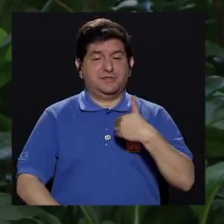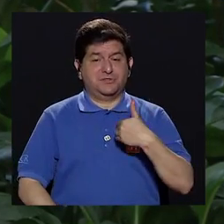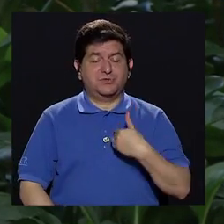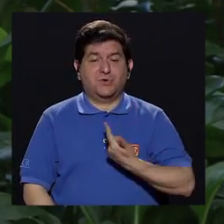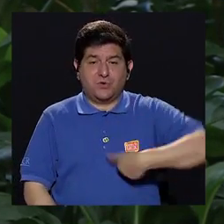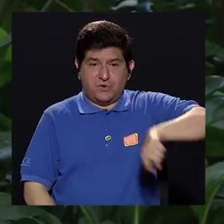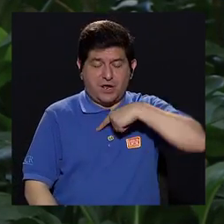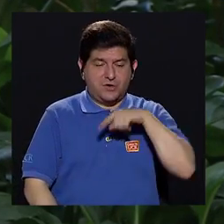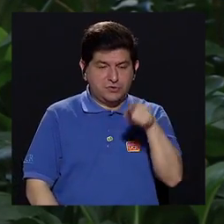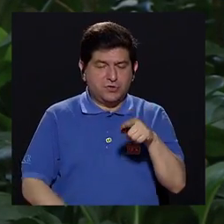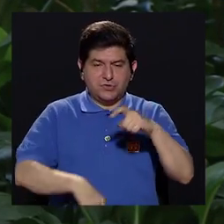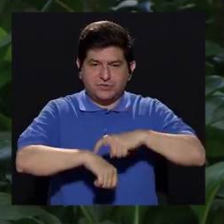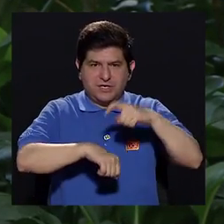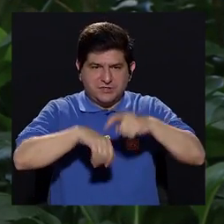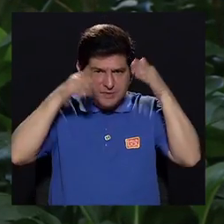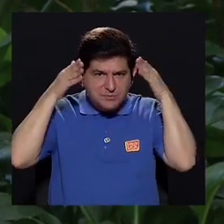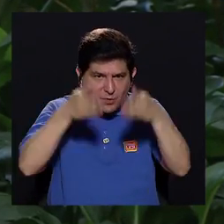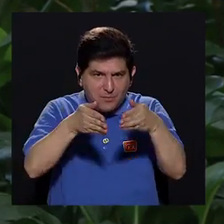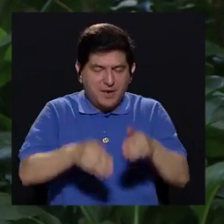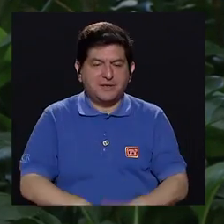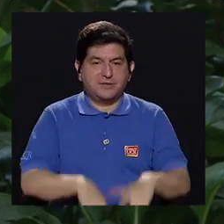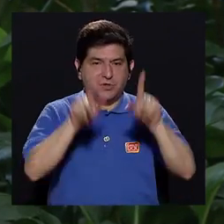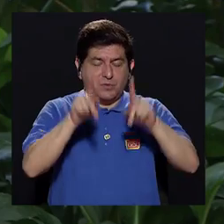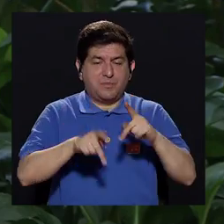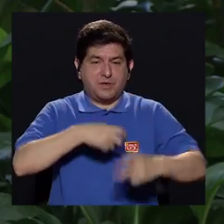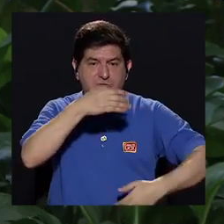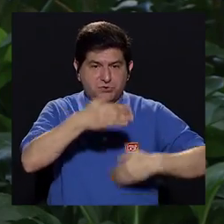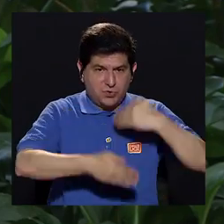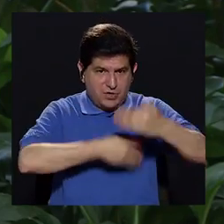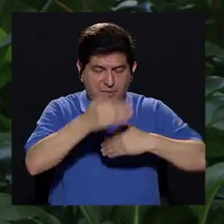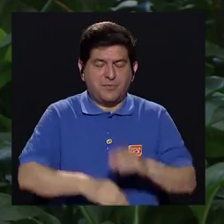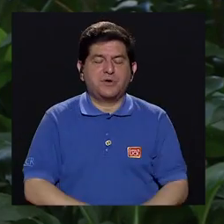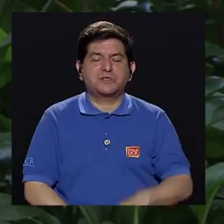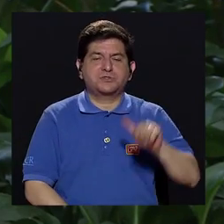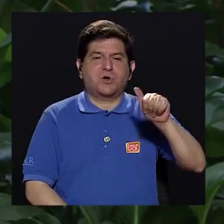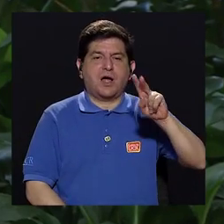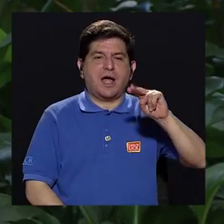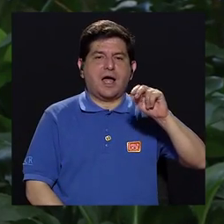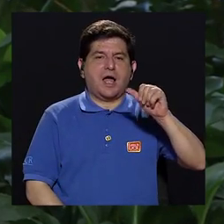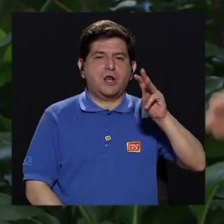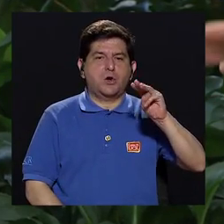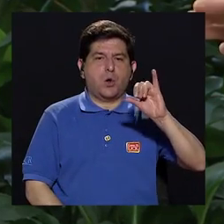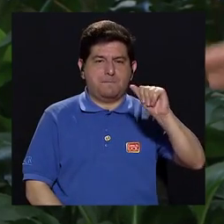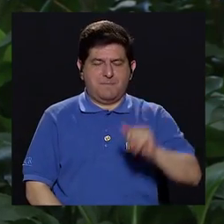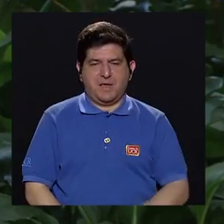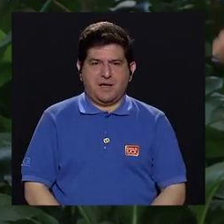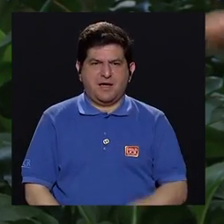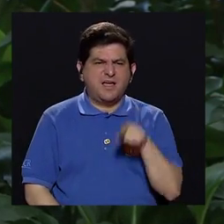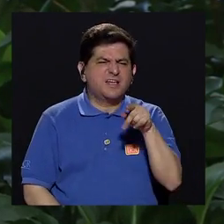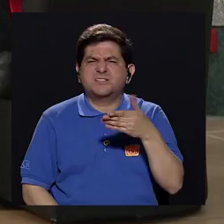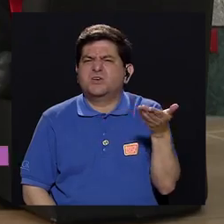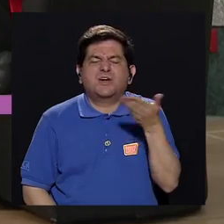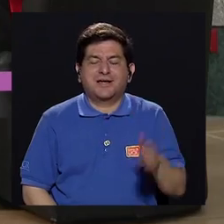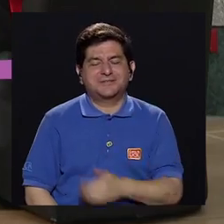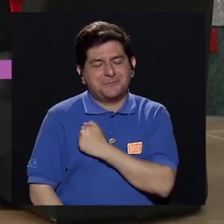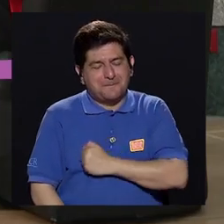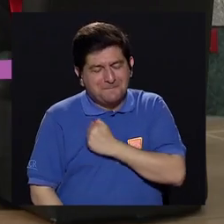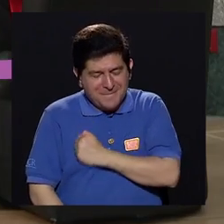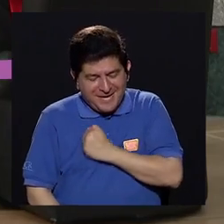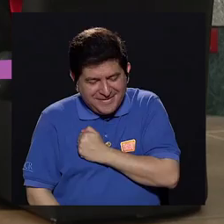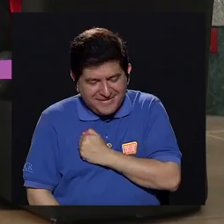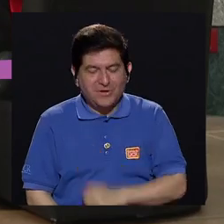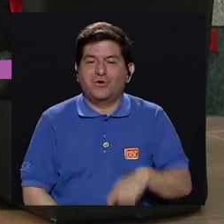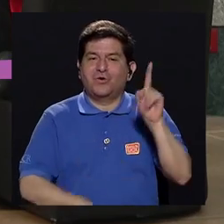persona, es solo que nosotros atacamos. Ok, si la persona está presentando procesos de anomia, ¿le ayudamos a que ese cerebro vuelva? ¿Perdón, que es anomia? Perdón,